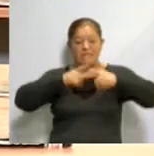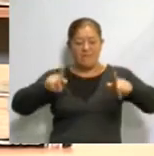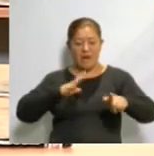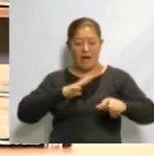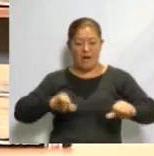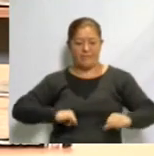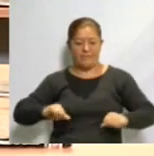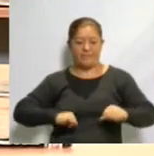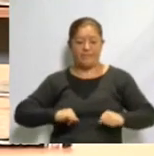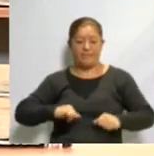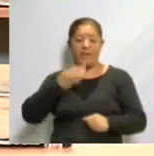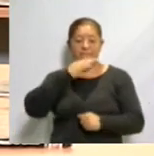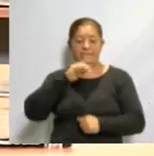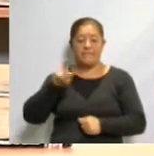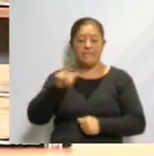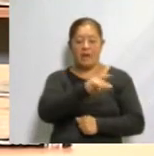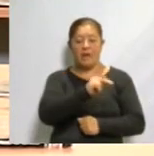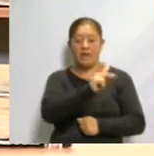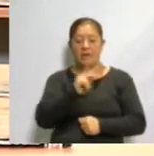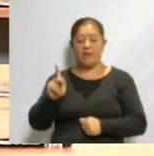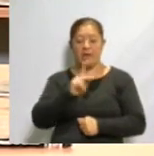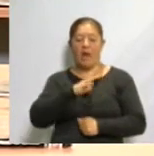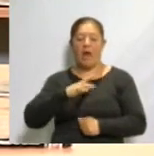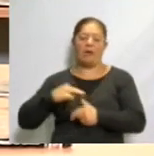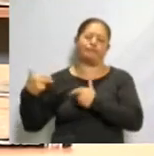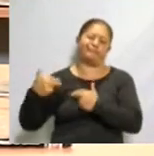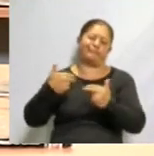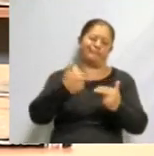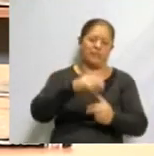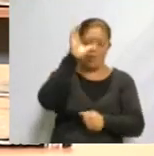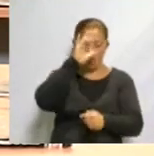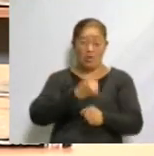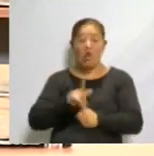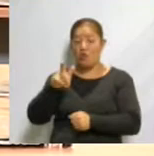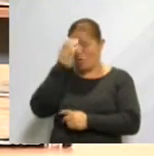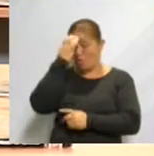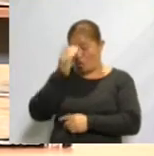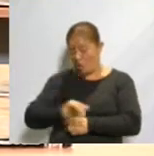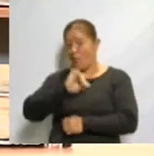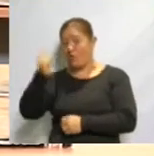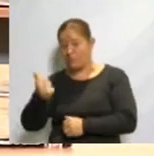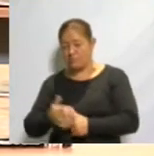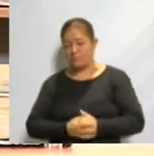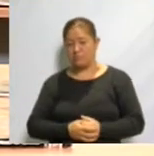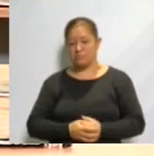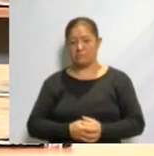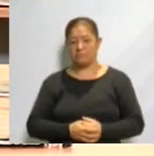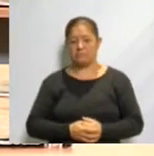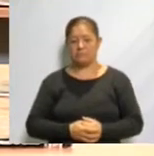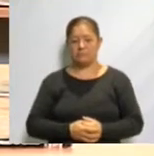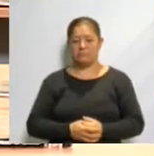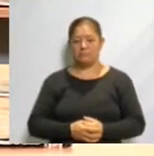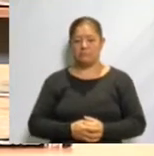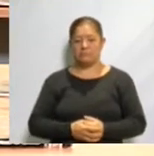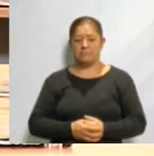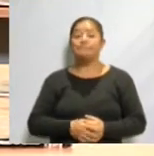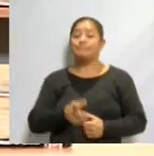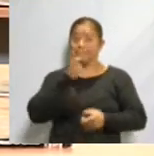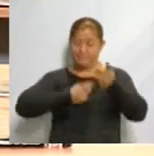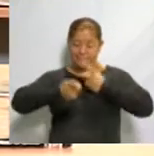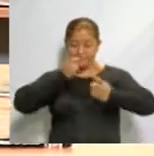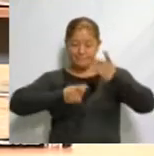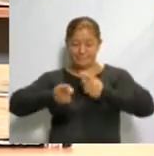to preserve our cultural heritage. Do you know any other? Do other? Tell us. Dinos.